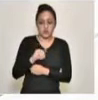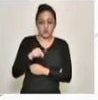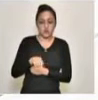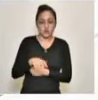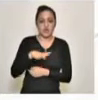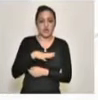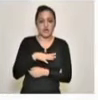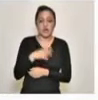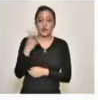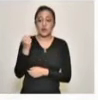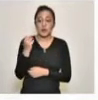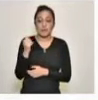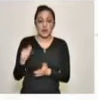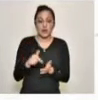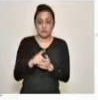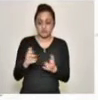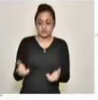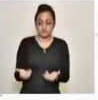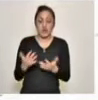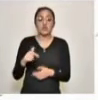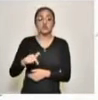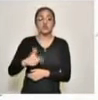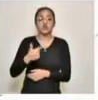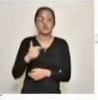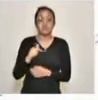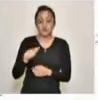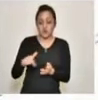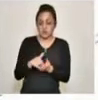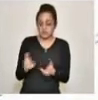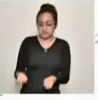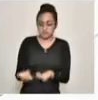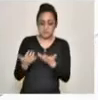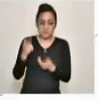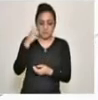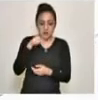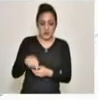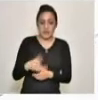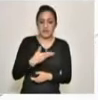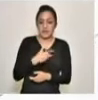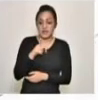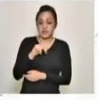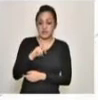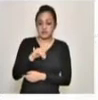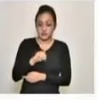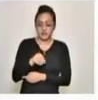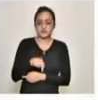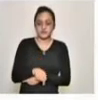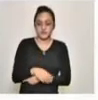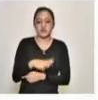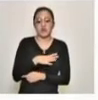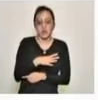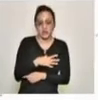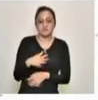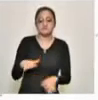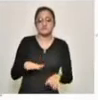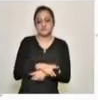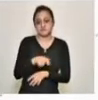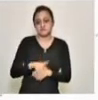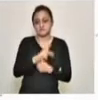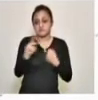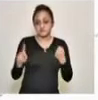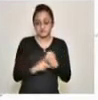yacimientos, ¿verdad? Doce yacimientos los que se han encontrado. Va a haber una regulación sin duda en el país,